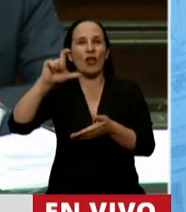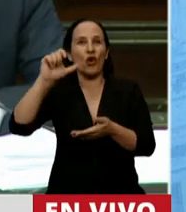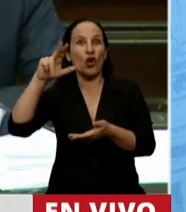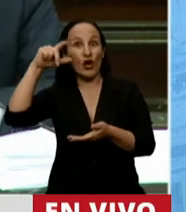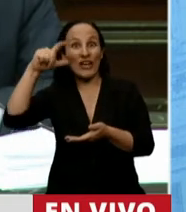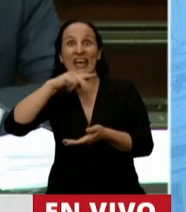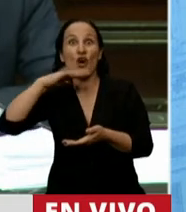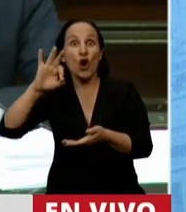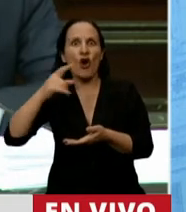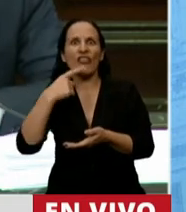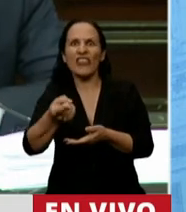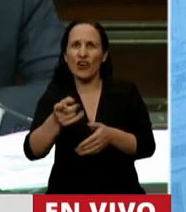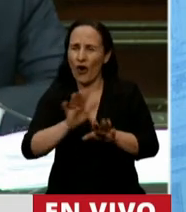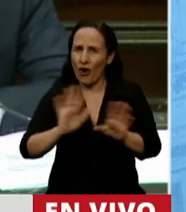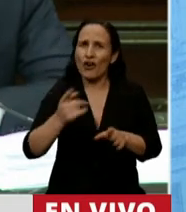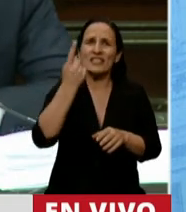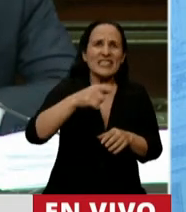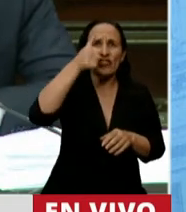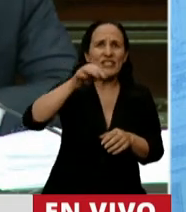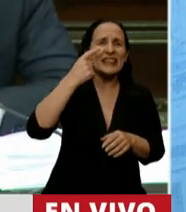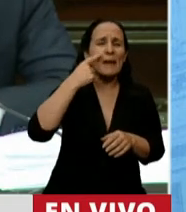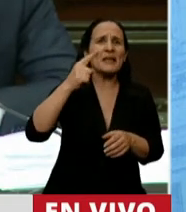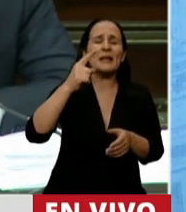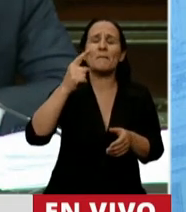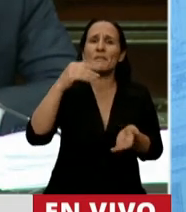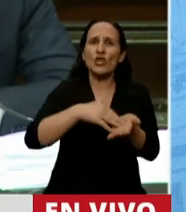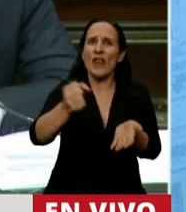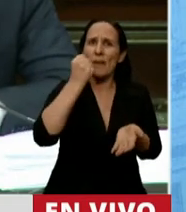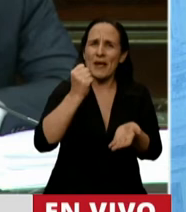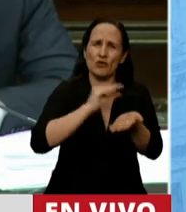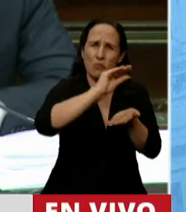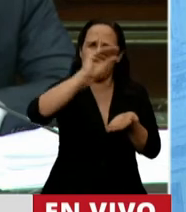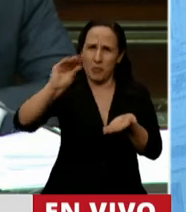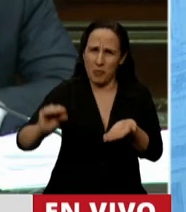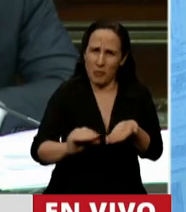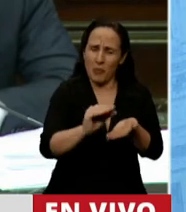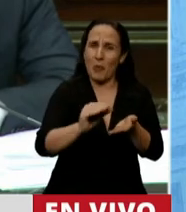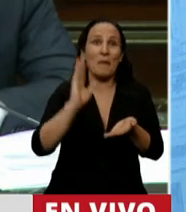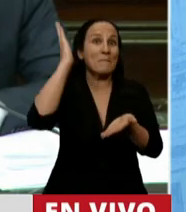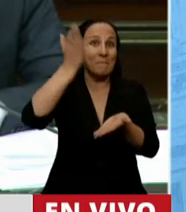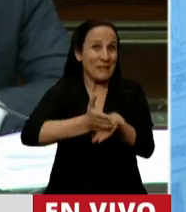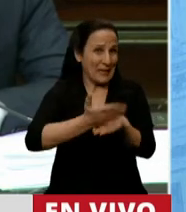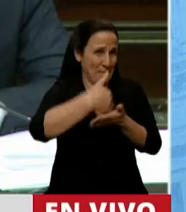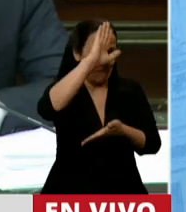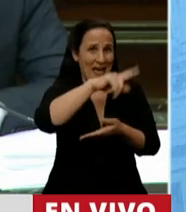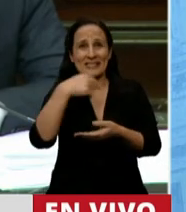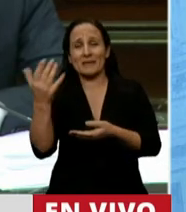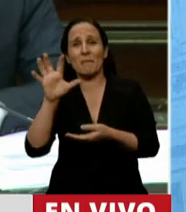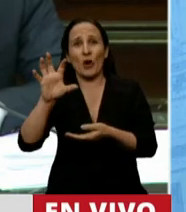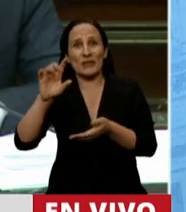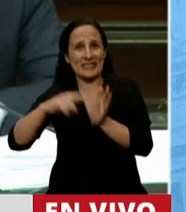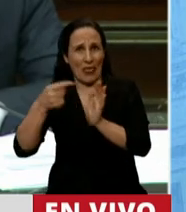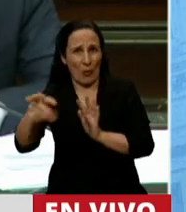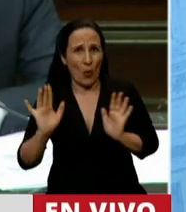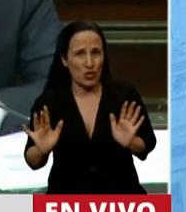han distribuido casi 160 mil millones de pesos, de los cuales más de la mitad han ido a la provincia de Buenos Aires. Pero